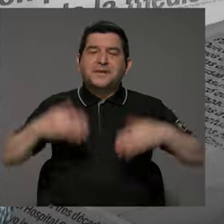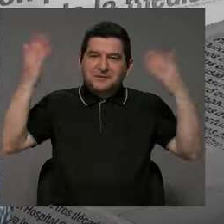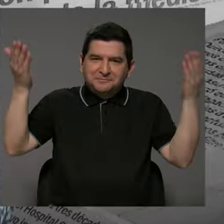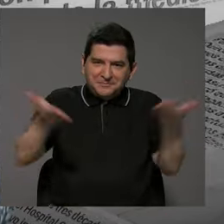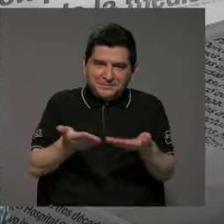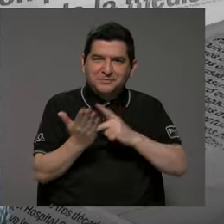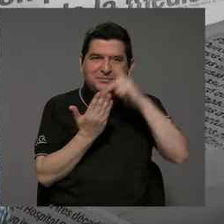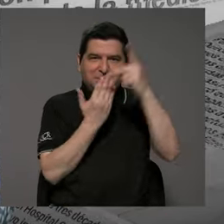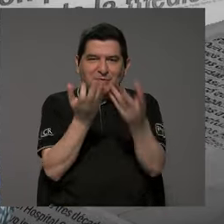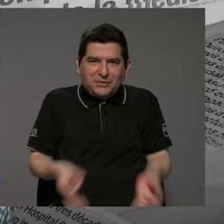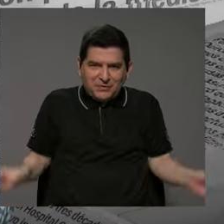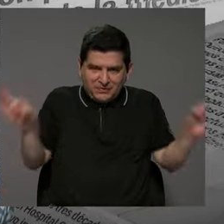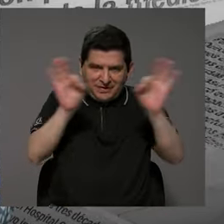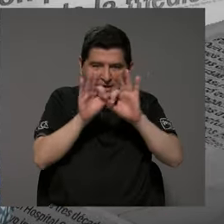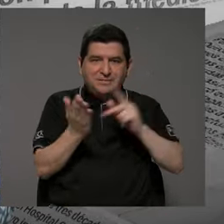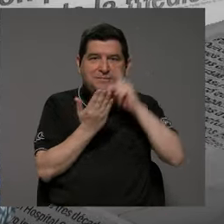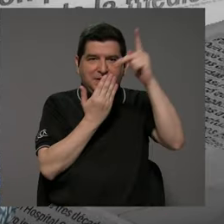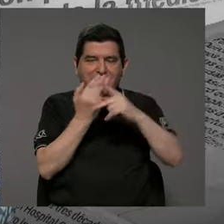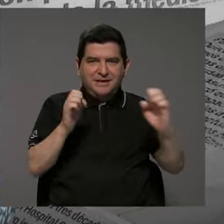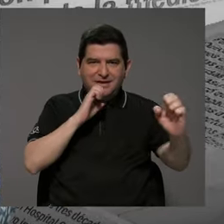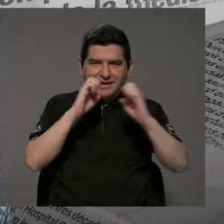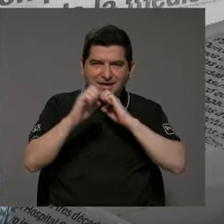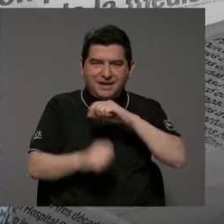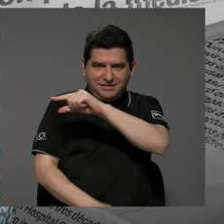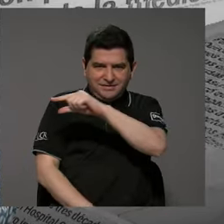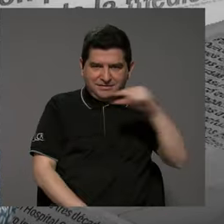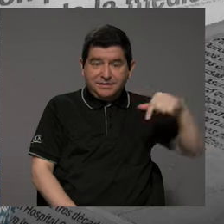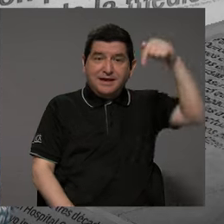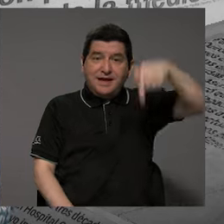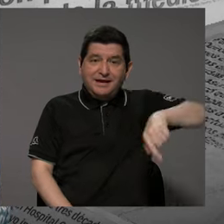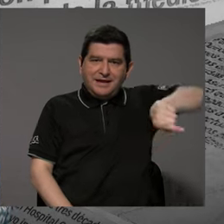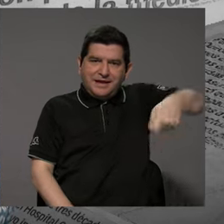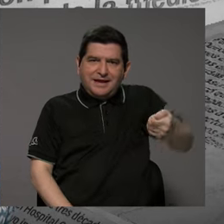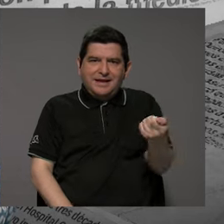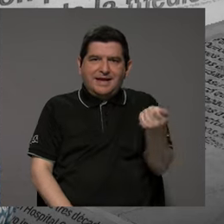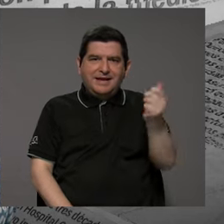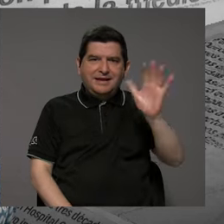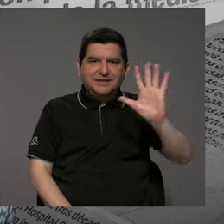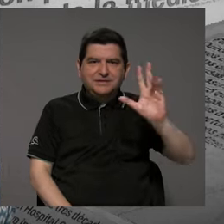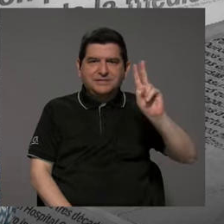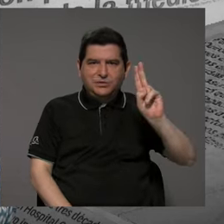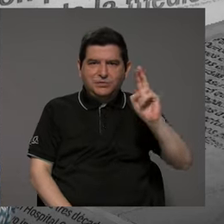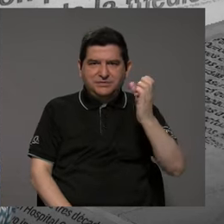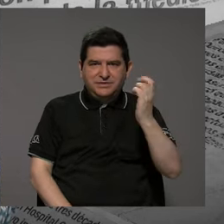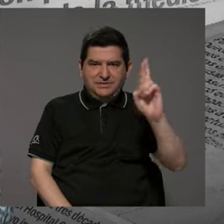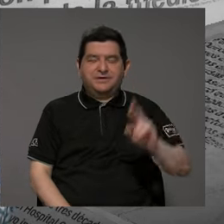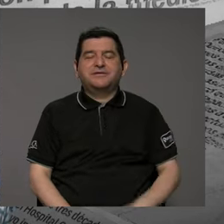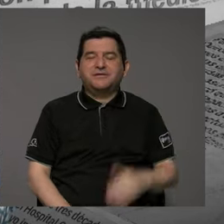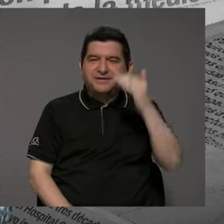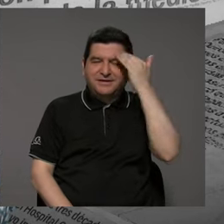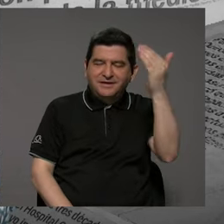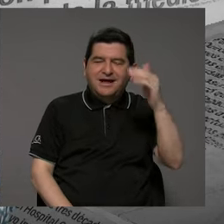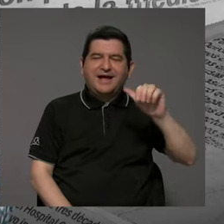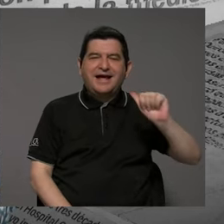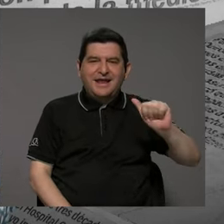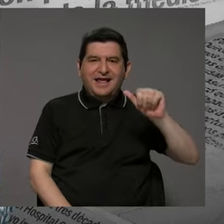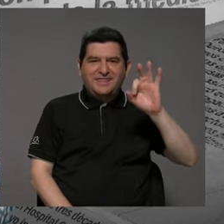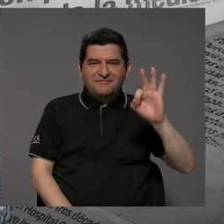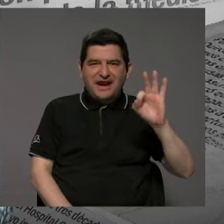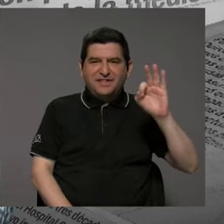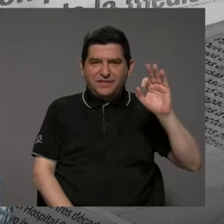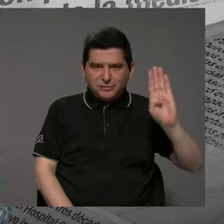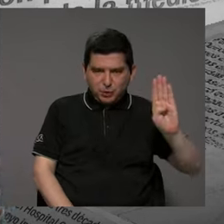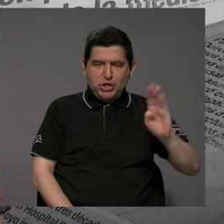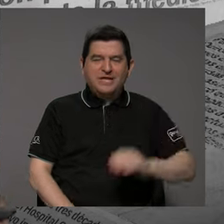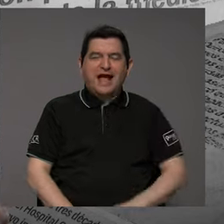Bienvenidos a Lo que importa, un programa de entrevista semanal aquí por Canal 15 UCR. Le saluda Alejandra Fernández Bonilla